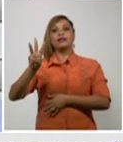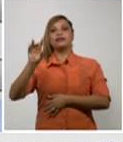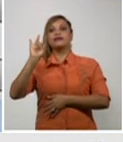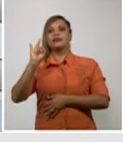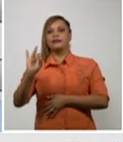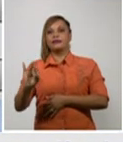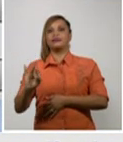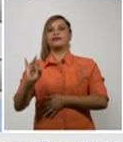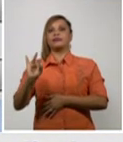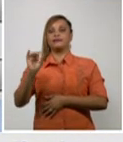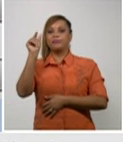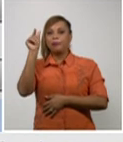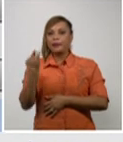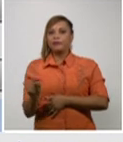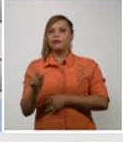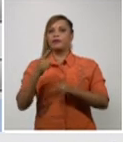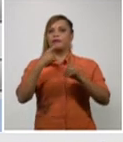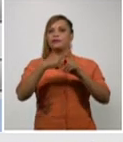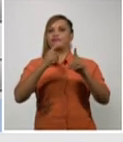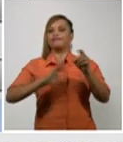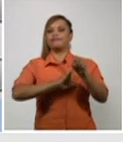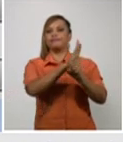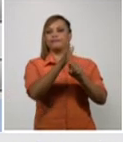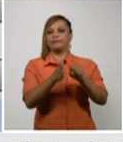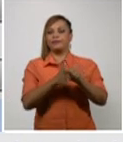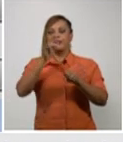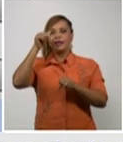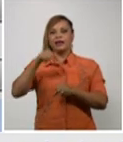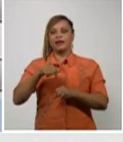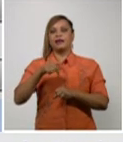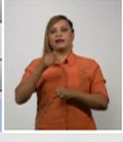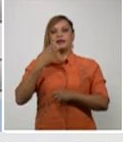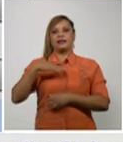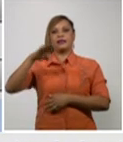con la COVID-19 en el día de ayer